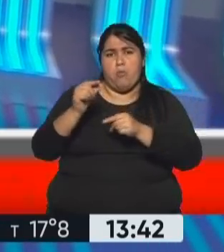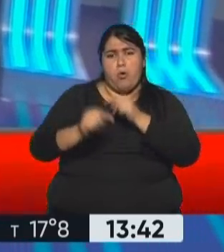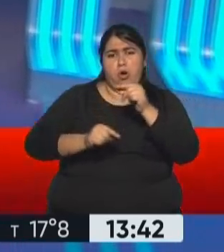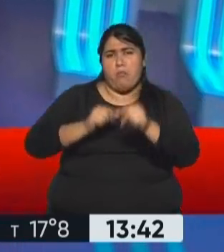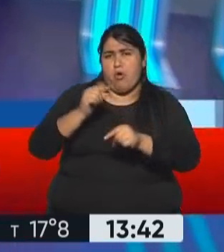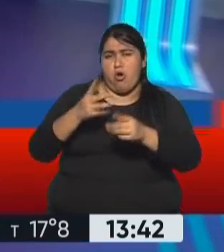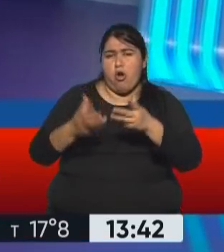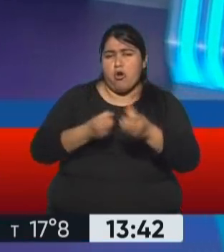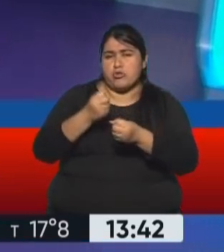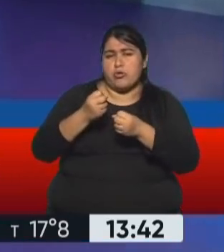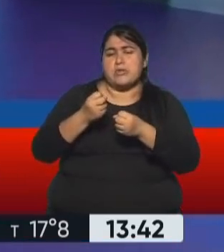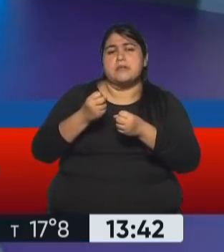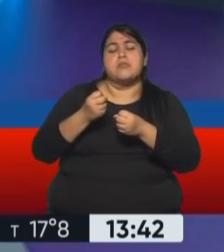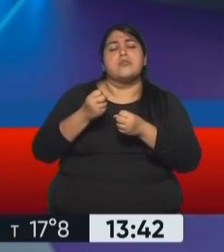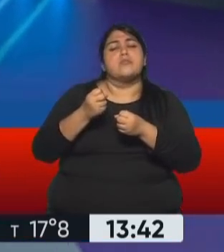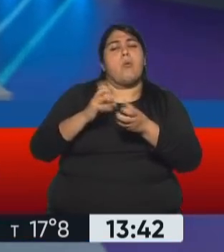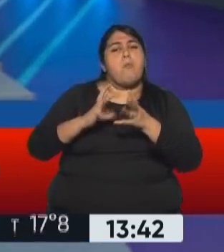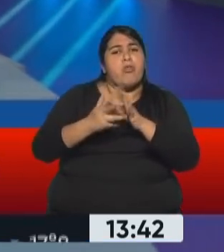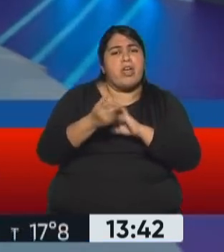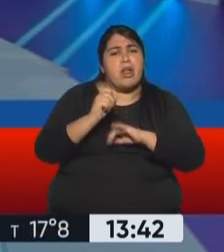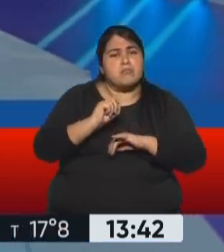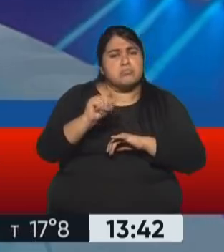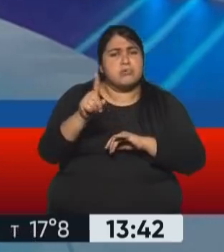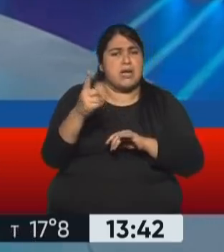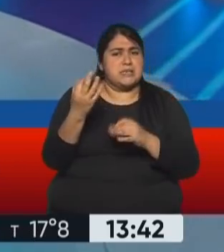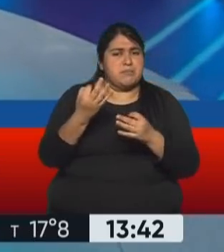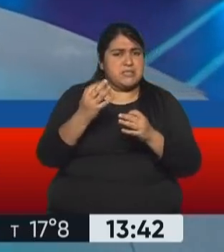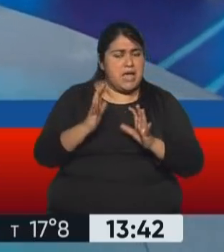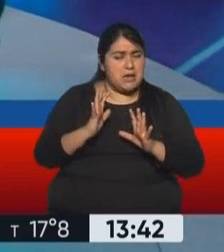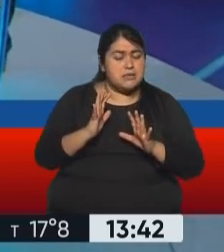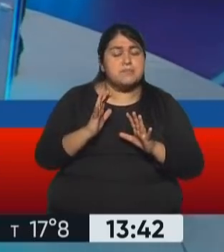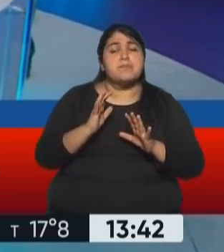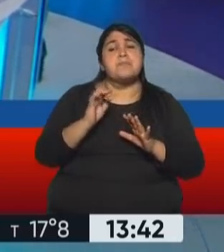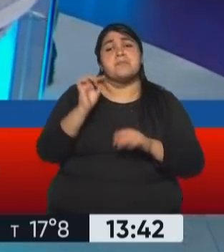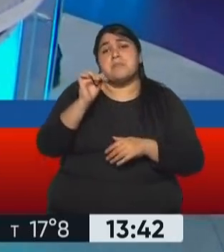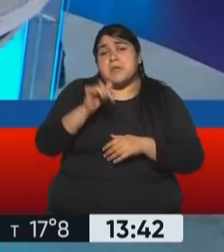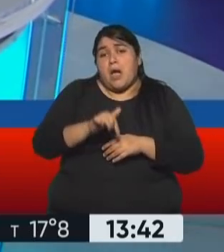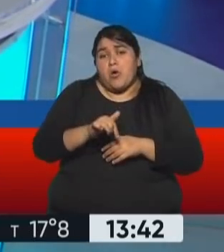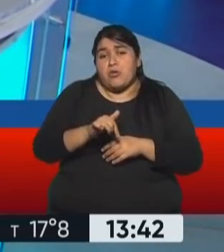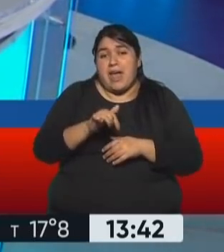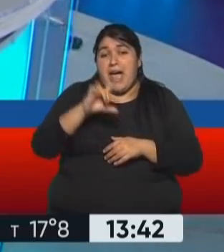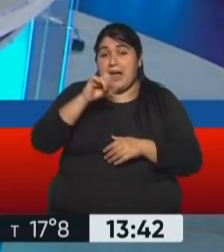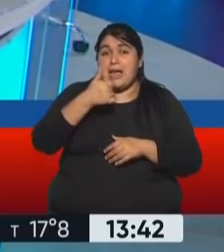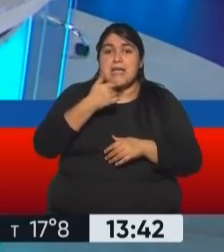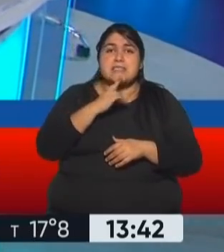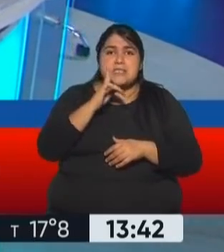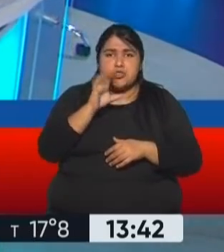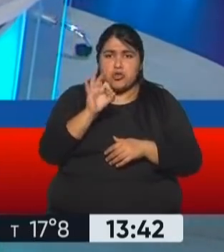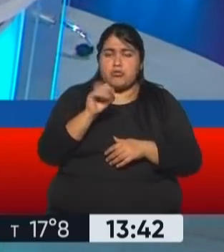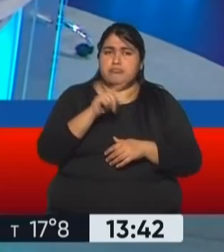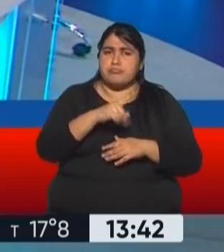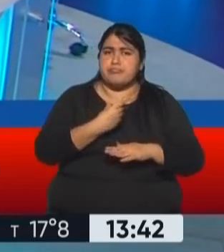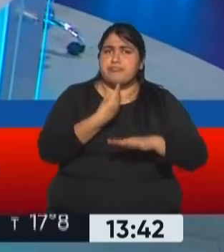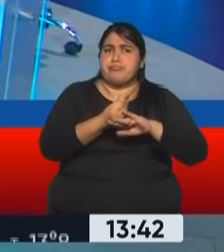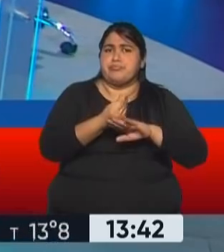de neoliberalismo, modelos extractivistas en todo sentido, y que ahora Pedro Castillo está desafiando con su